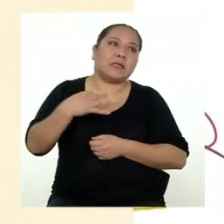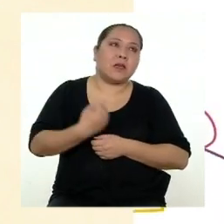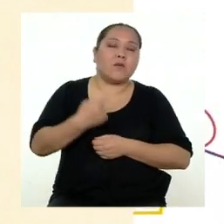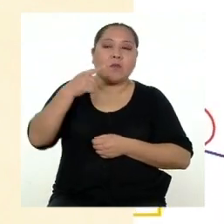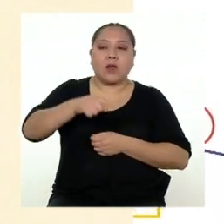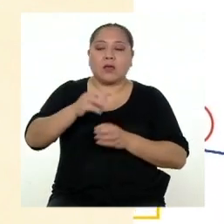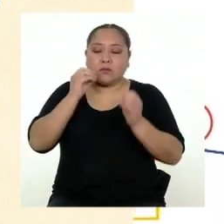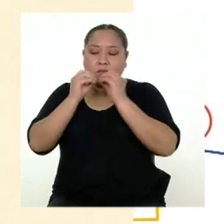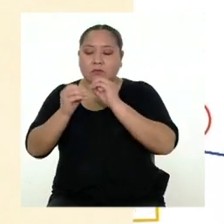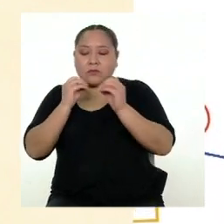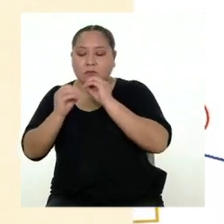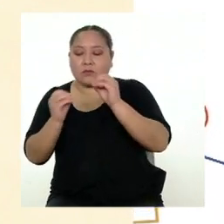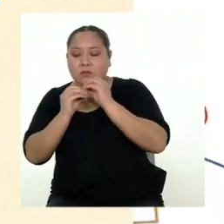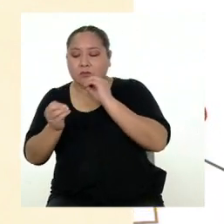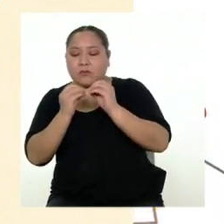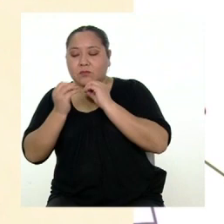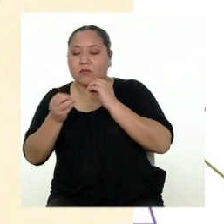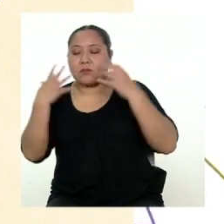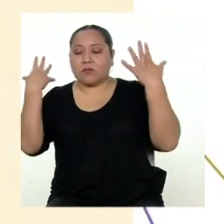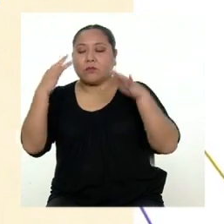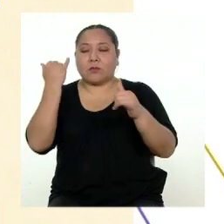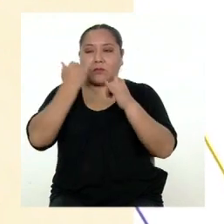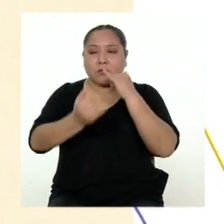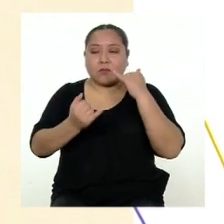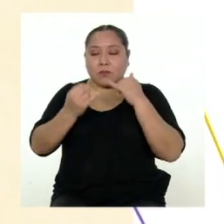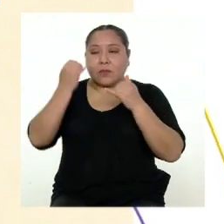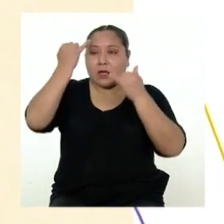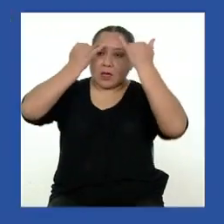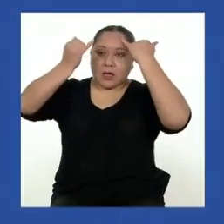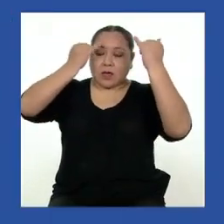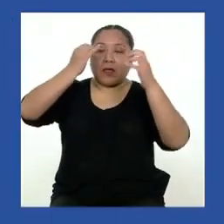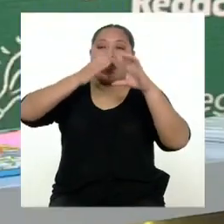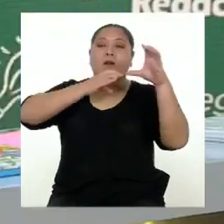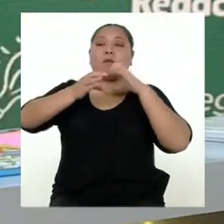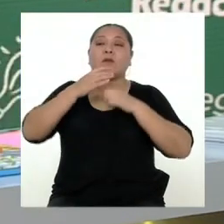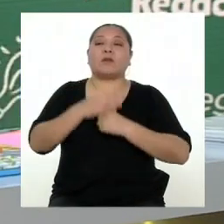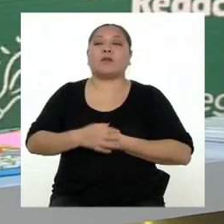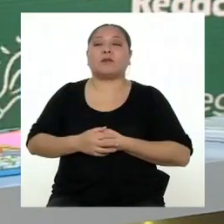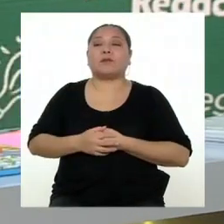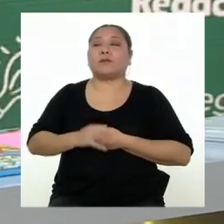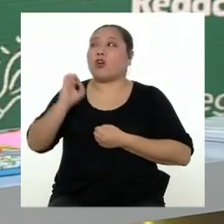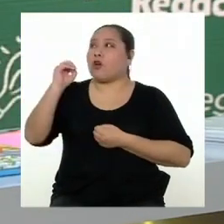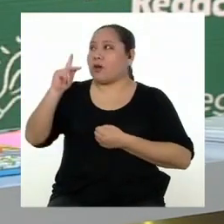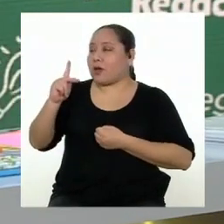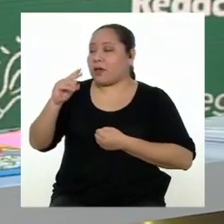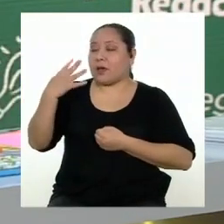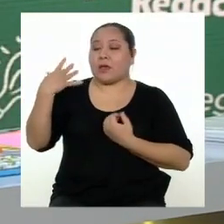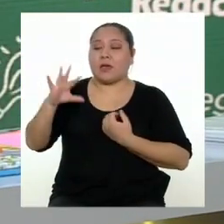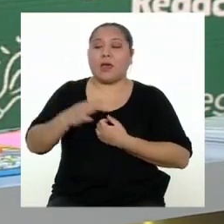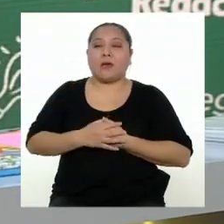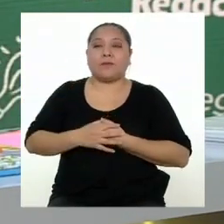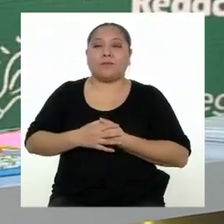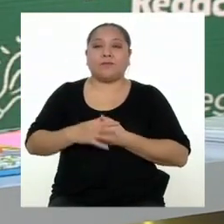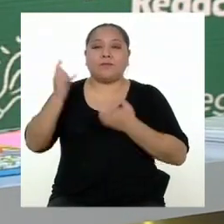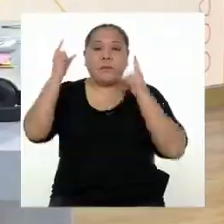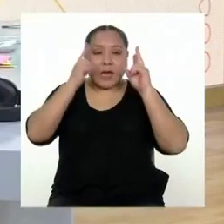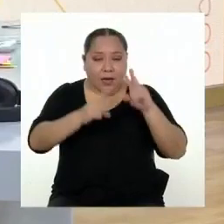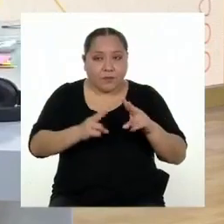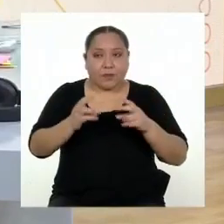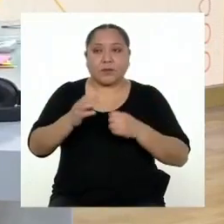debemos adecuar los textos para cerrar el propósito comunicativo. Muy bien. Entonces, repasemos.